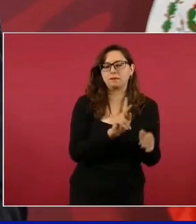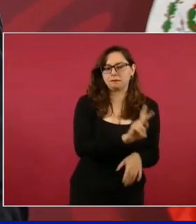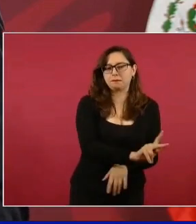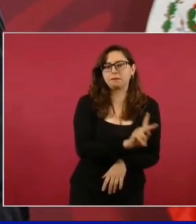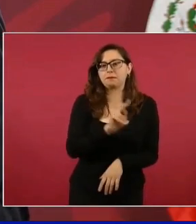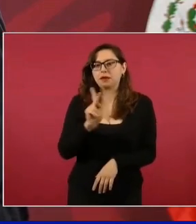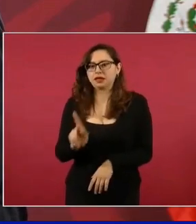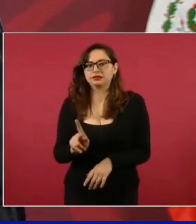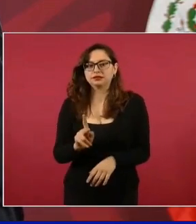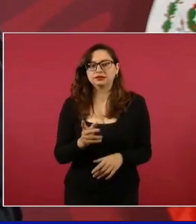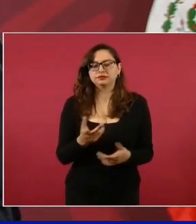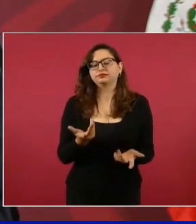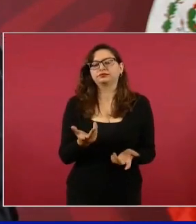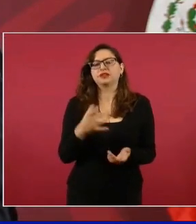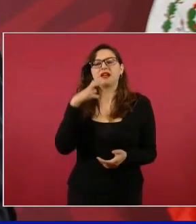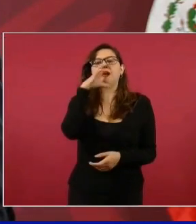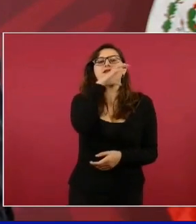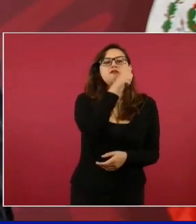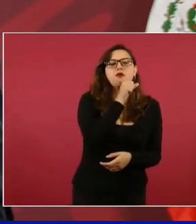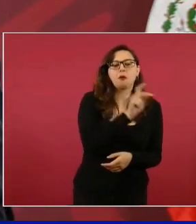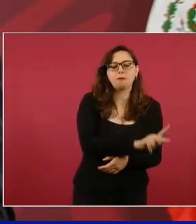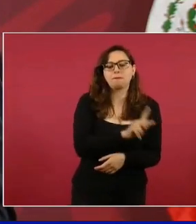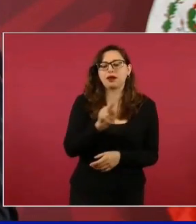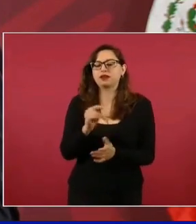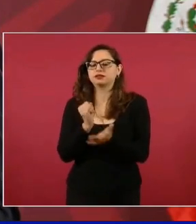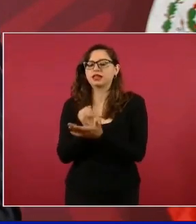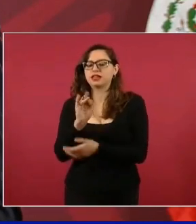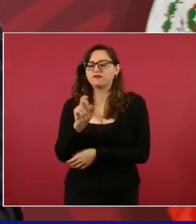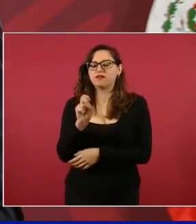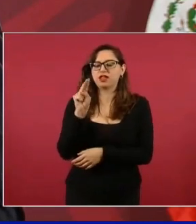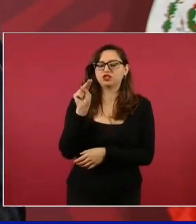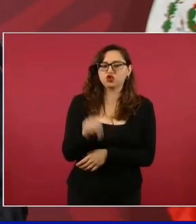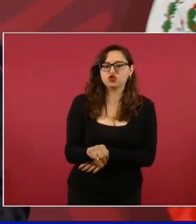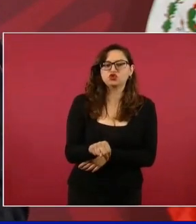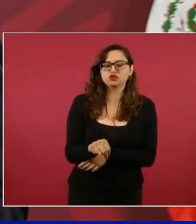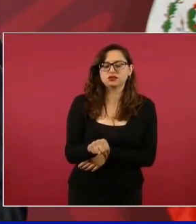el mismo crecimiento económico.